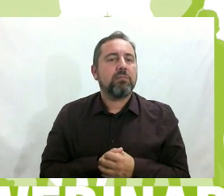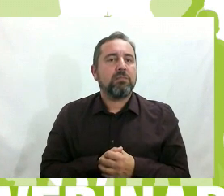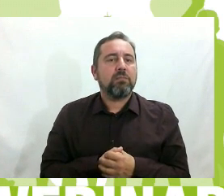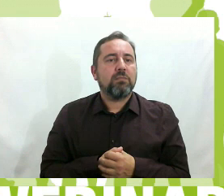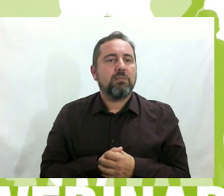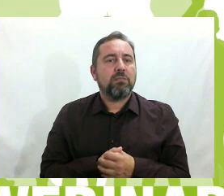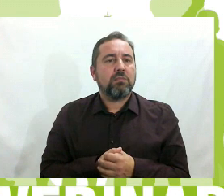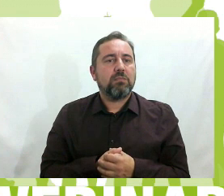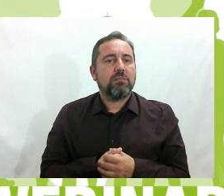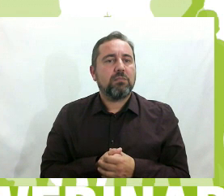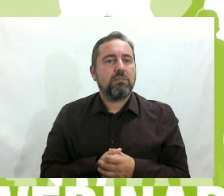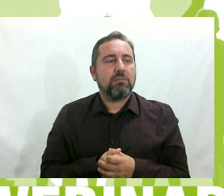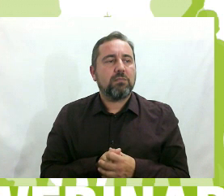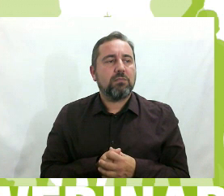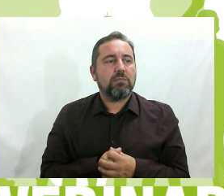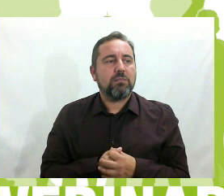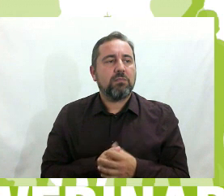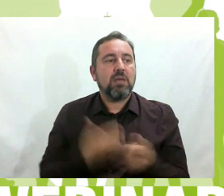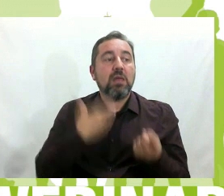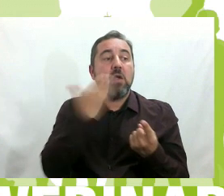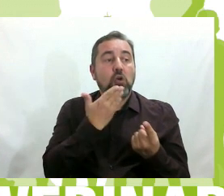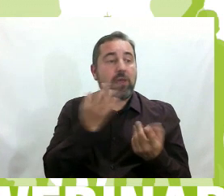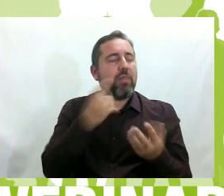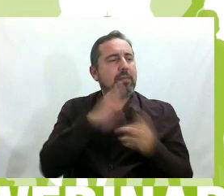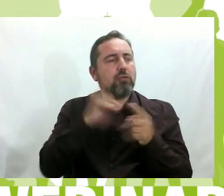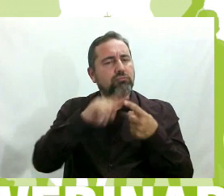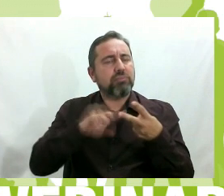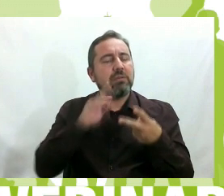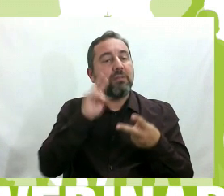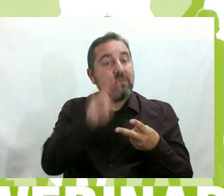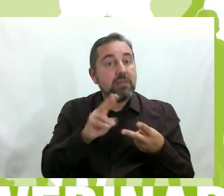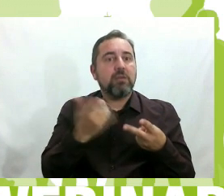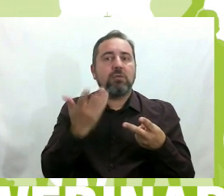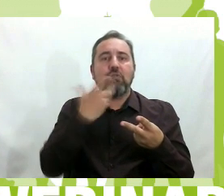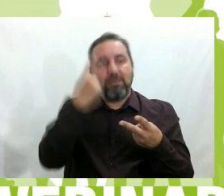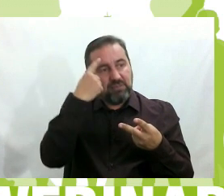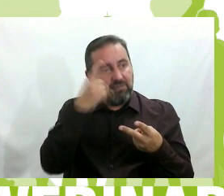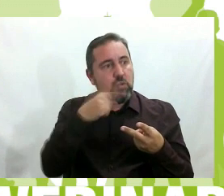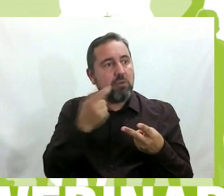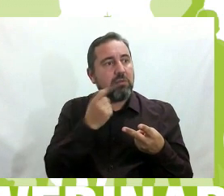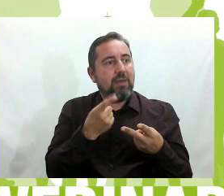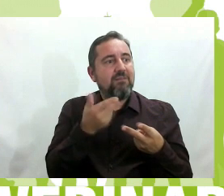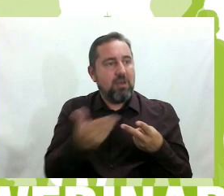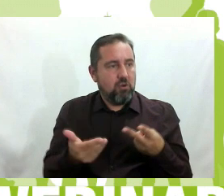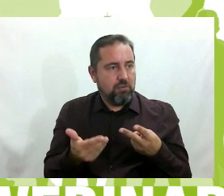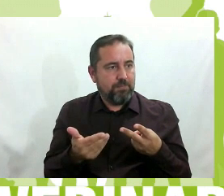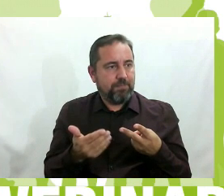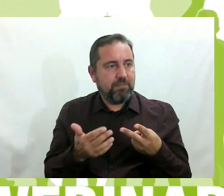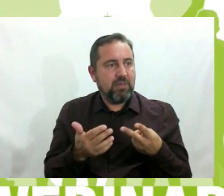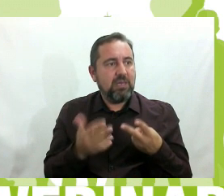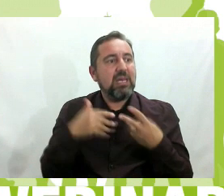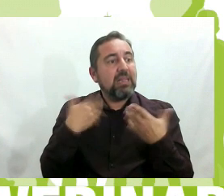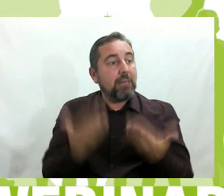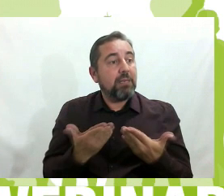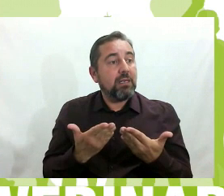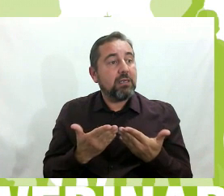ingredientes y como yo digo, el cole hay que verlo, vivirlo, conocerlo para luego valorarlo. También el hecho